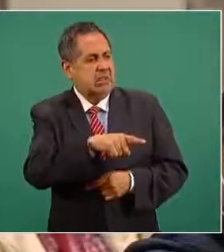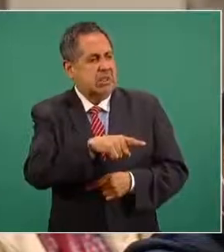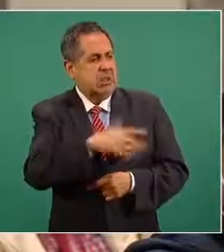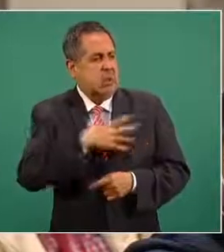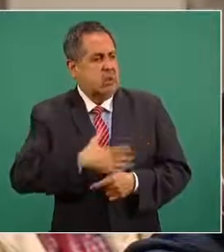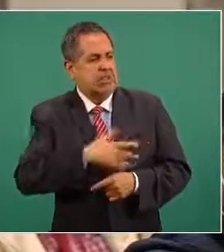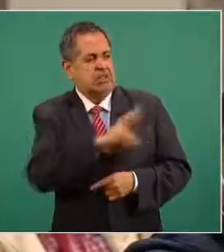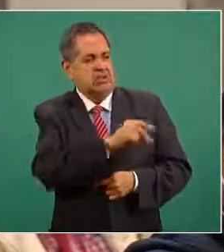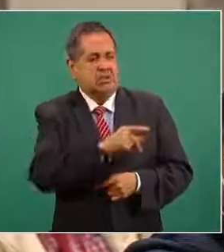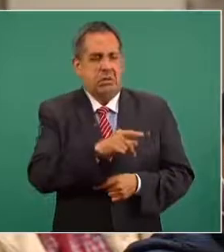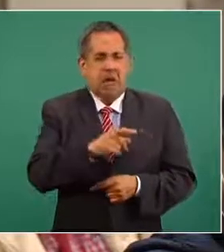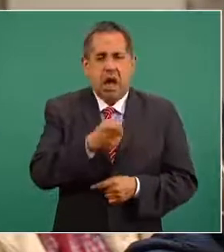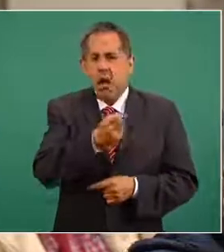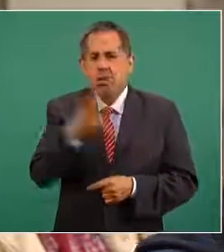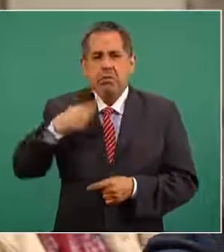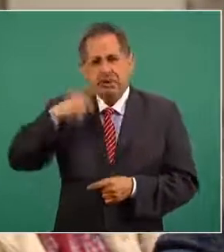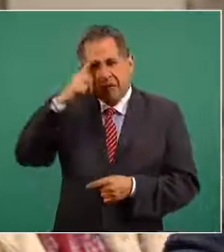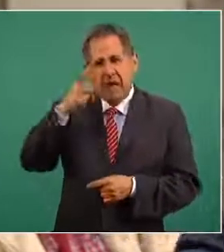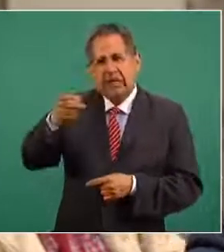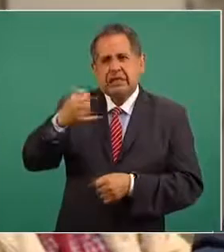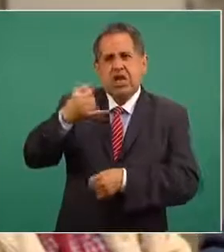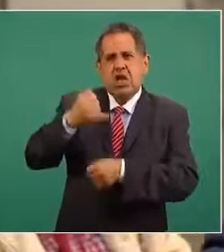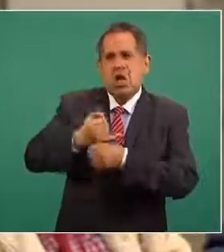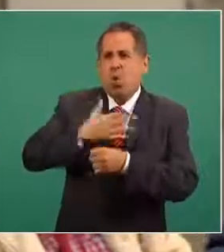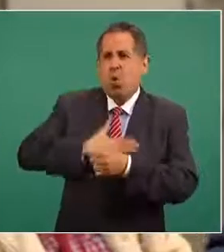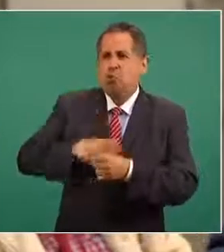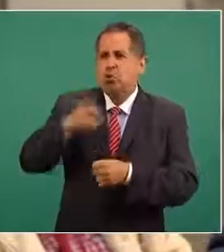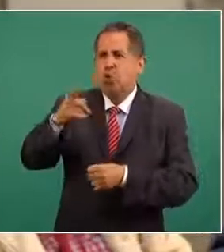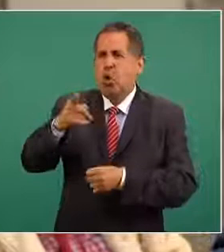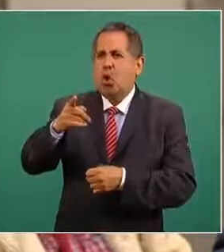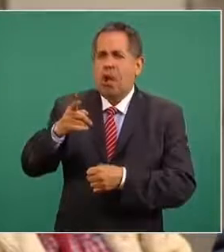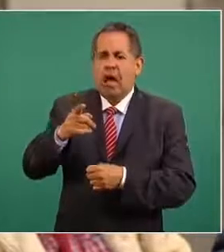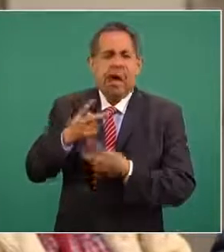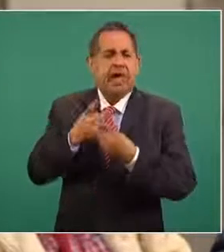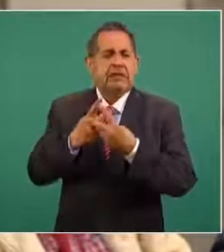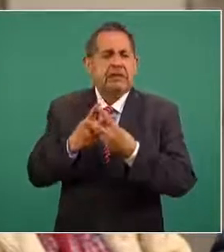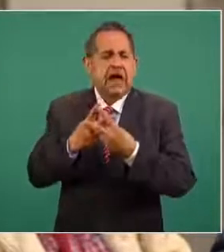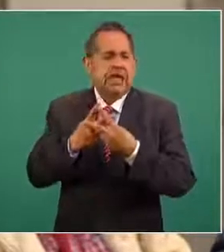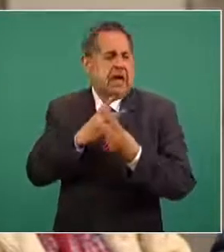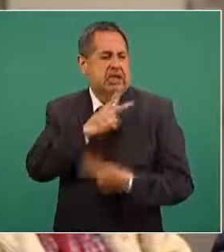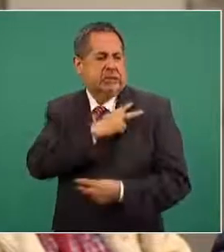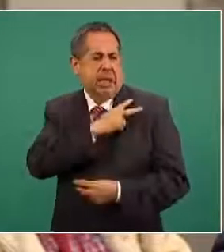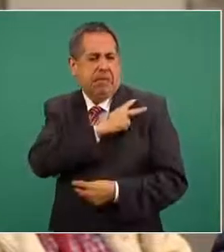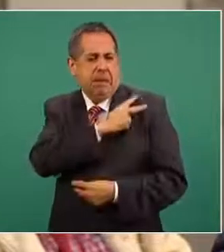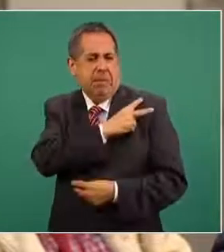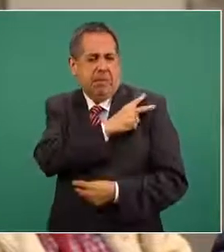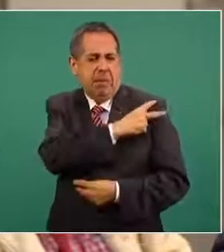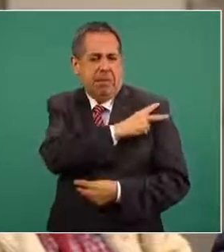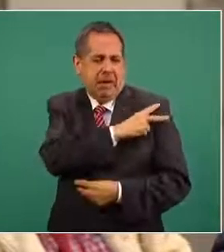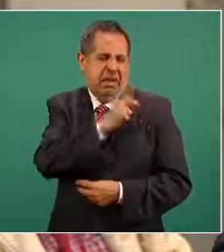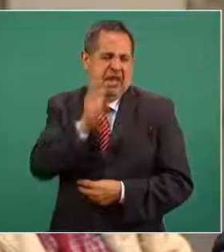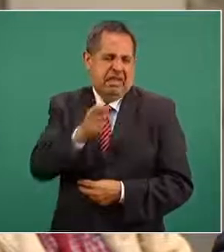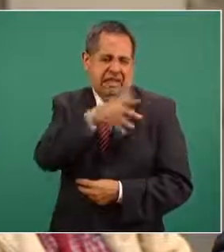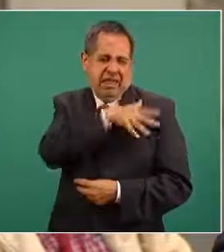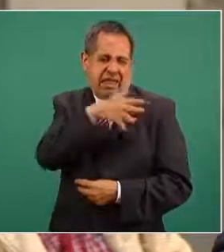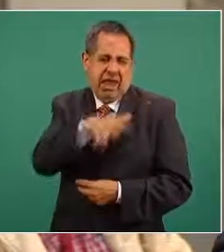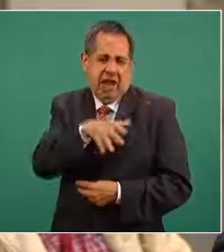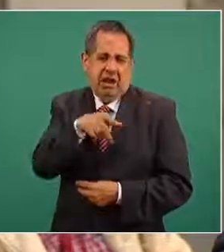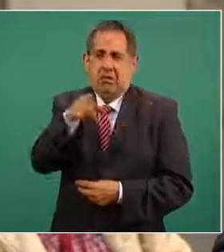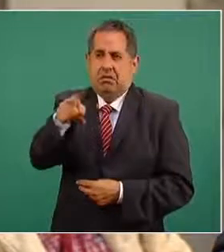esto es una injusticia cinco estrellas pudieron más que la impunidad cinco estrellas del